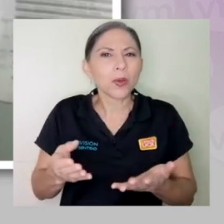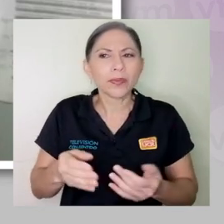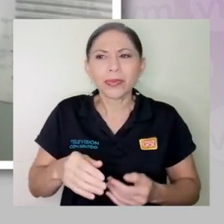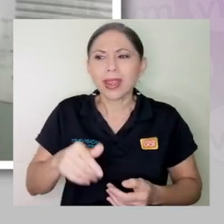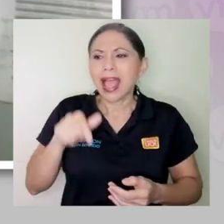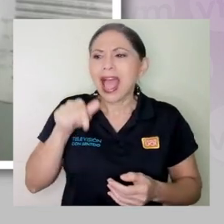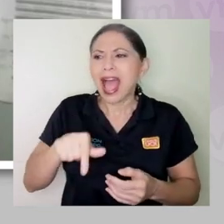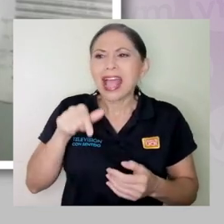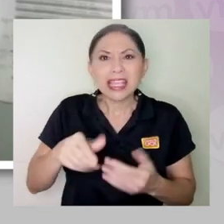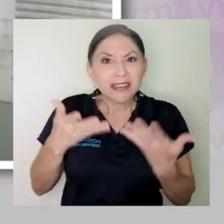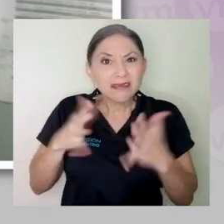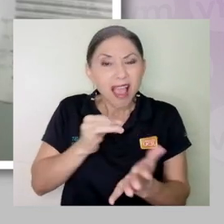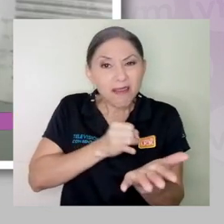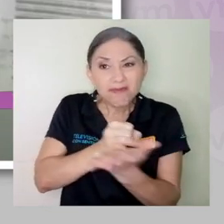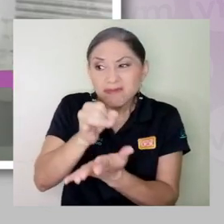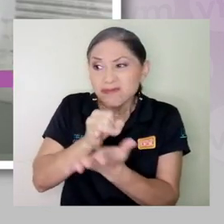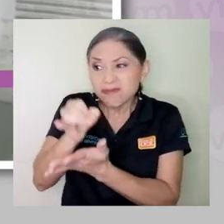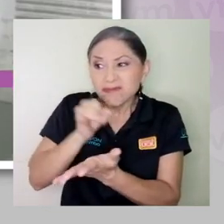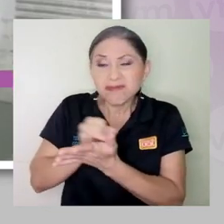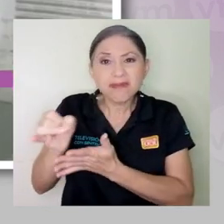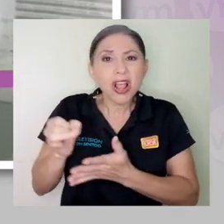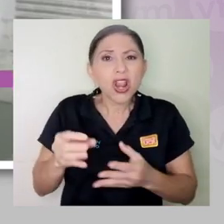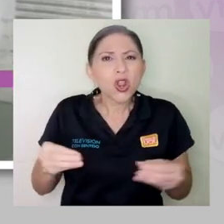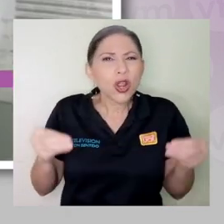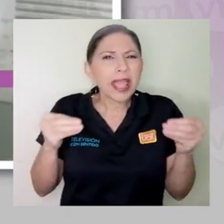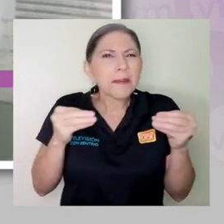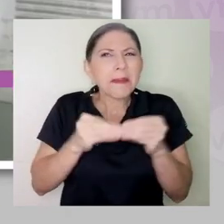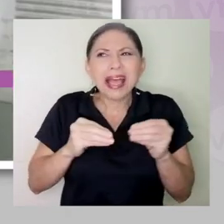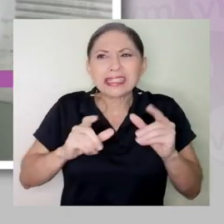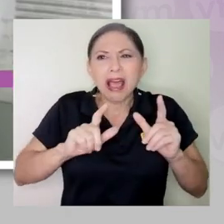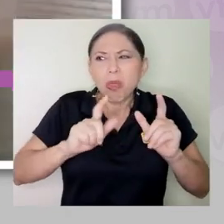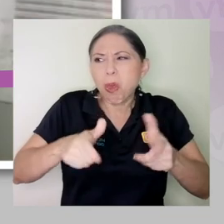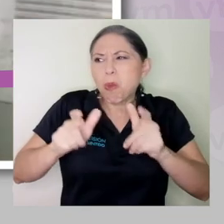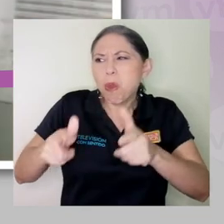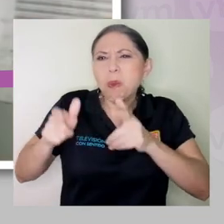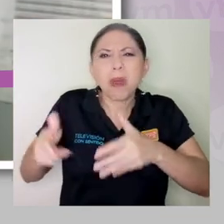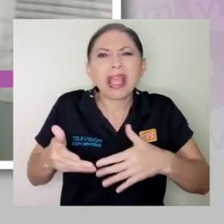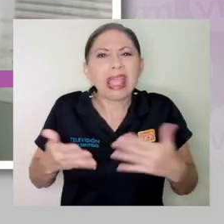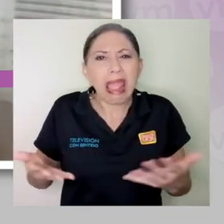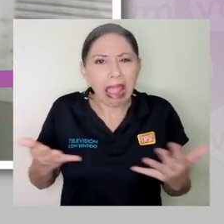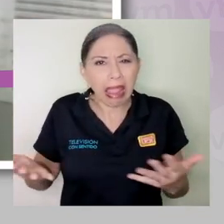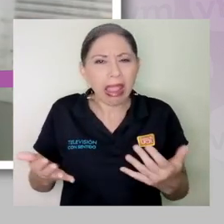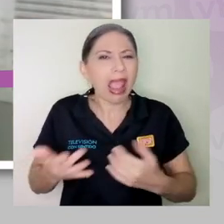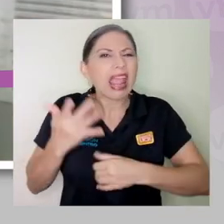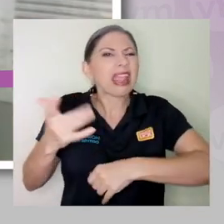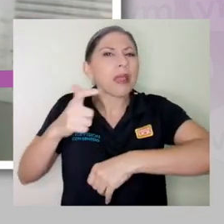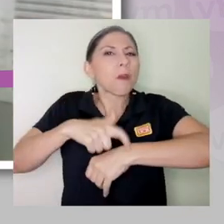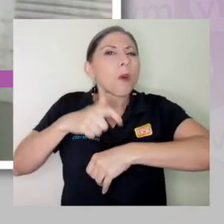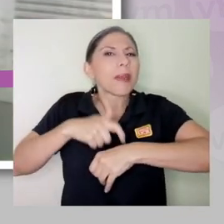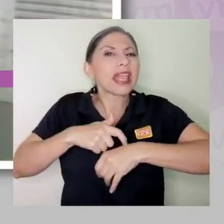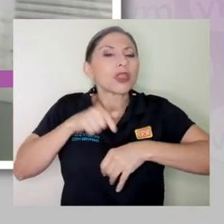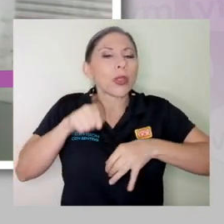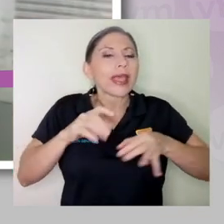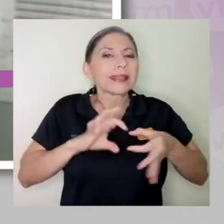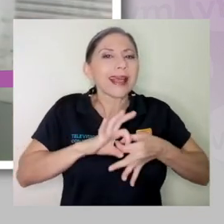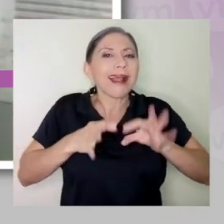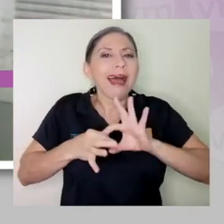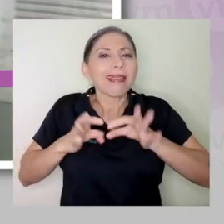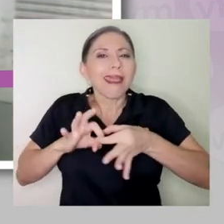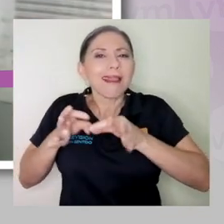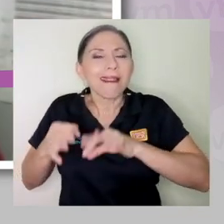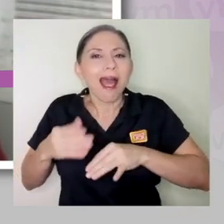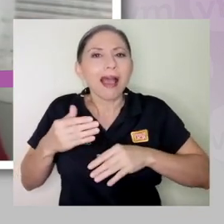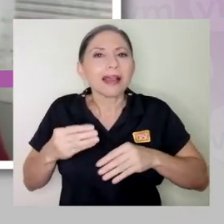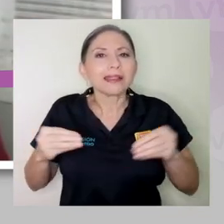qué es lo que más se está desperdiciando o en qué momento de la cadena es donde las personas estamos